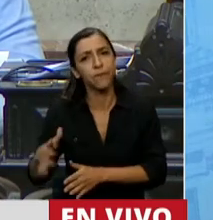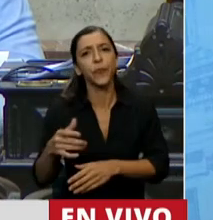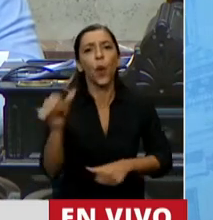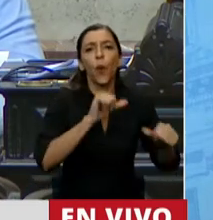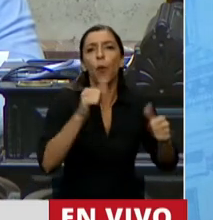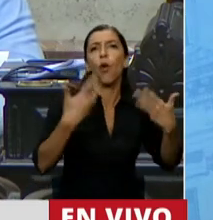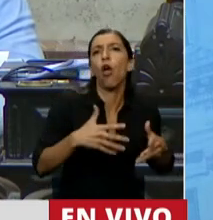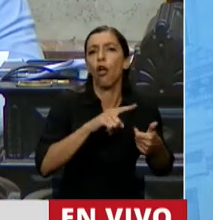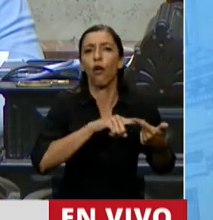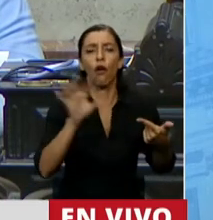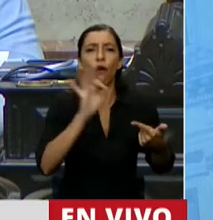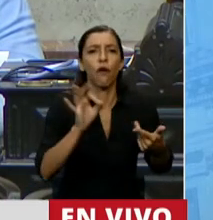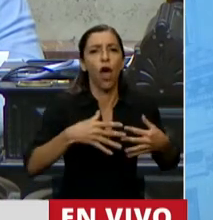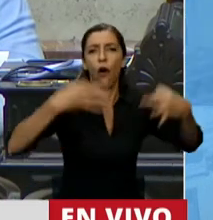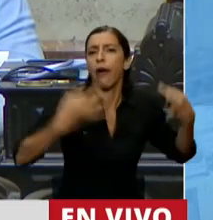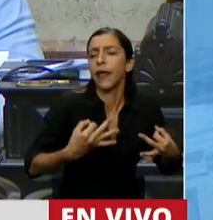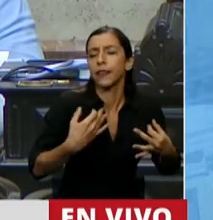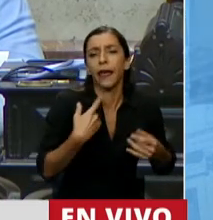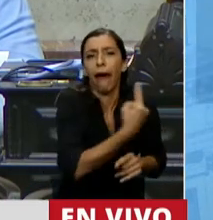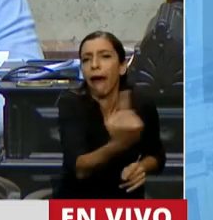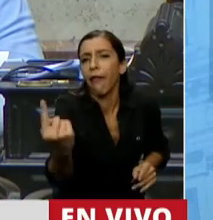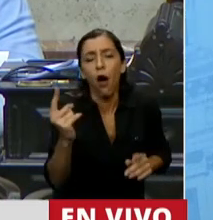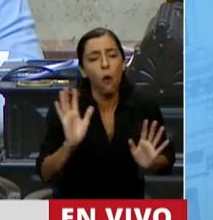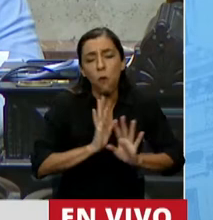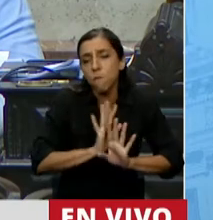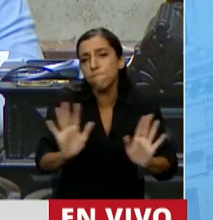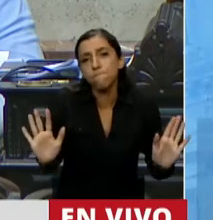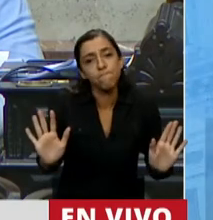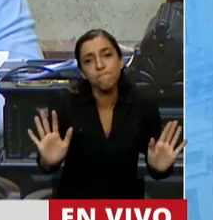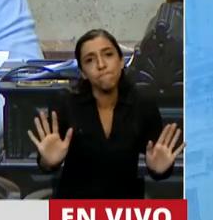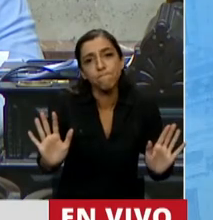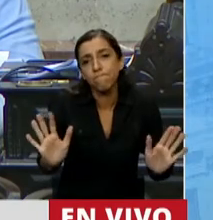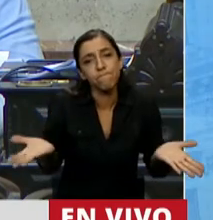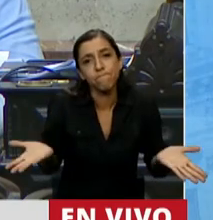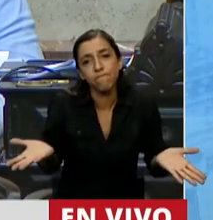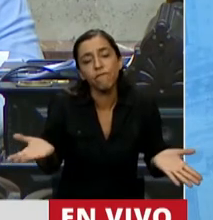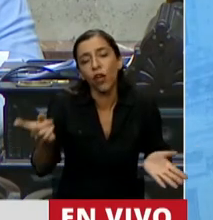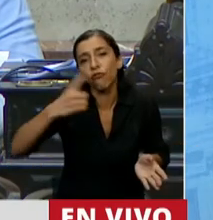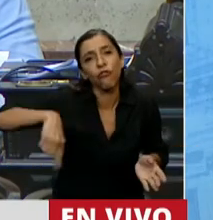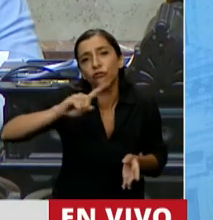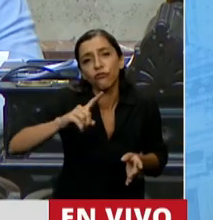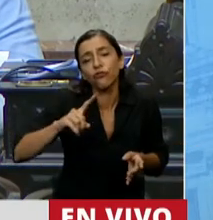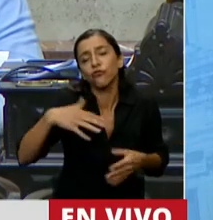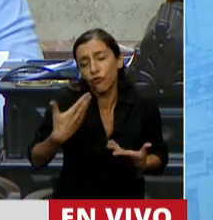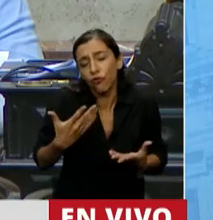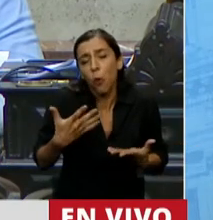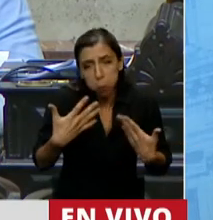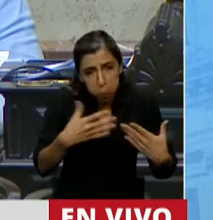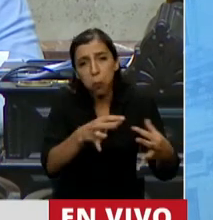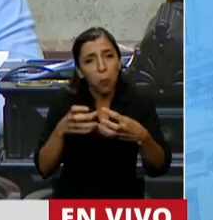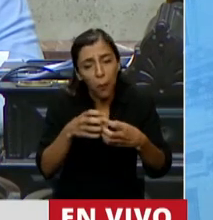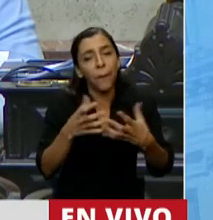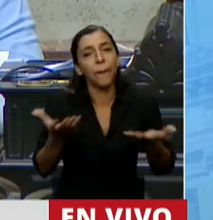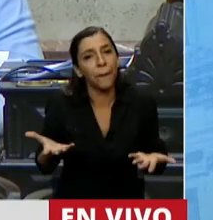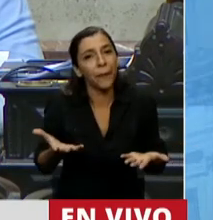éticos y de las convicciones personales que concurren al debate del aborto, hay